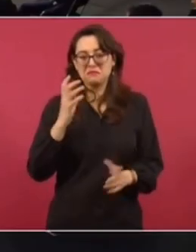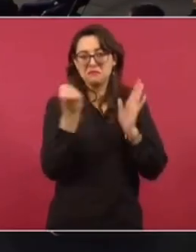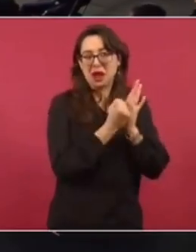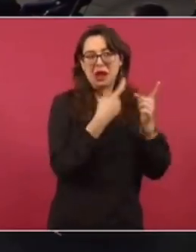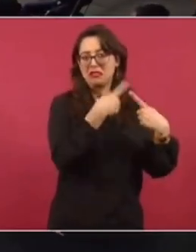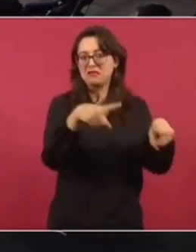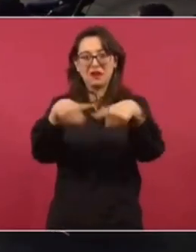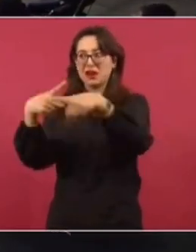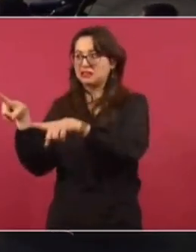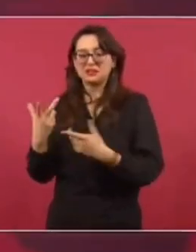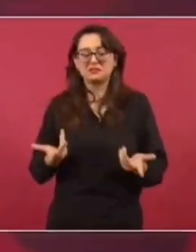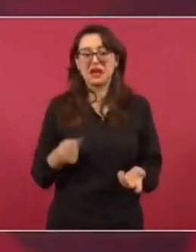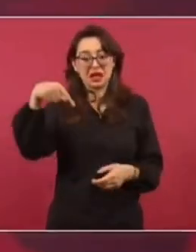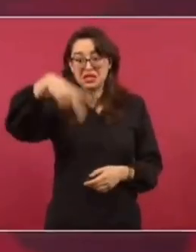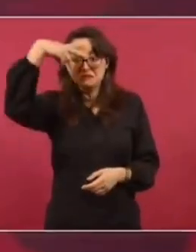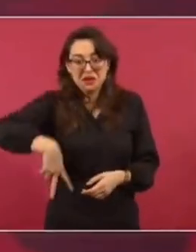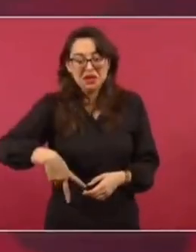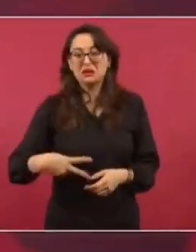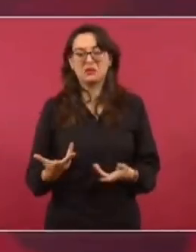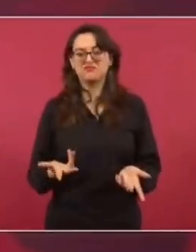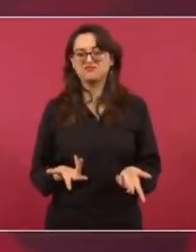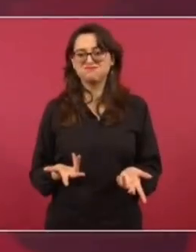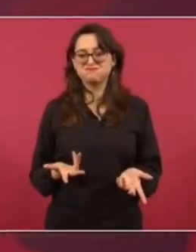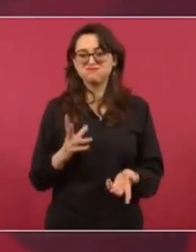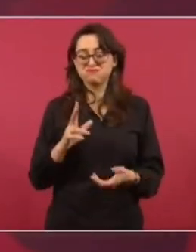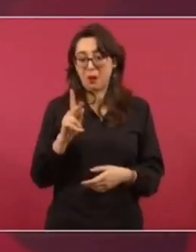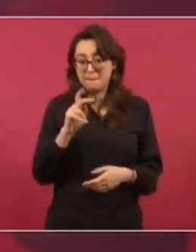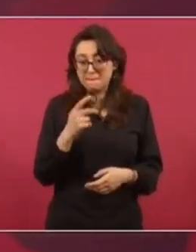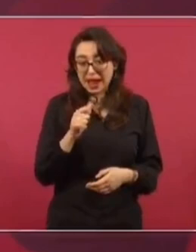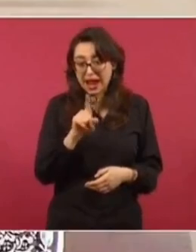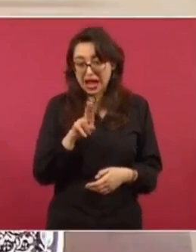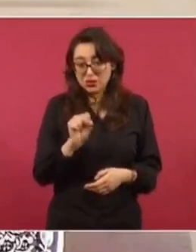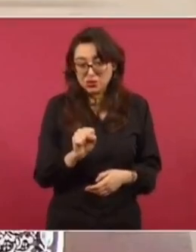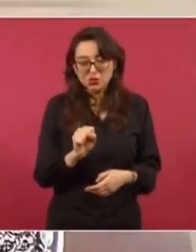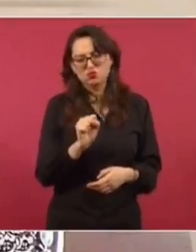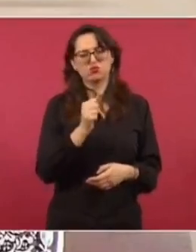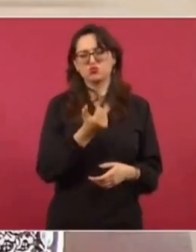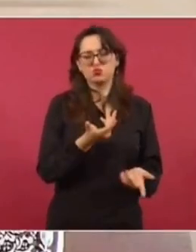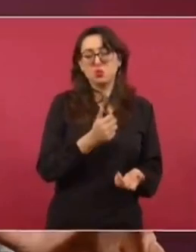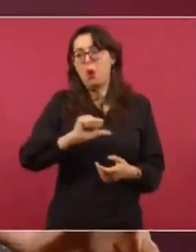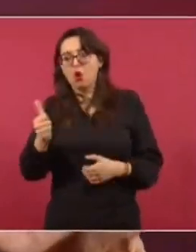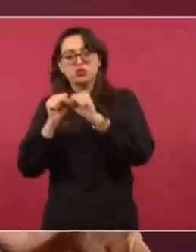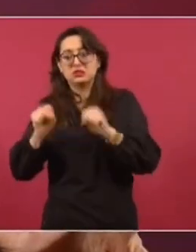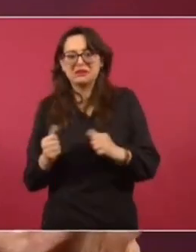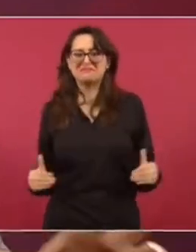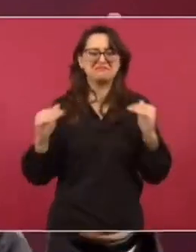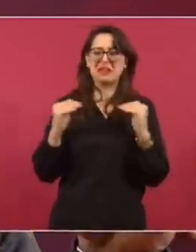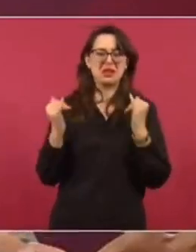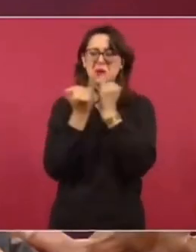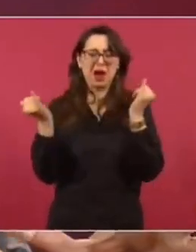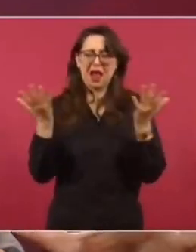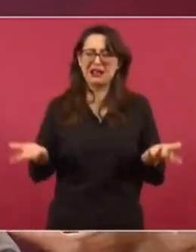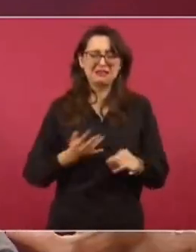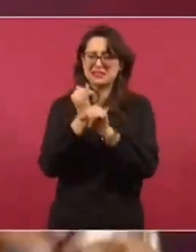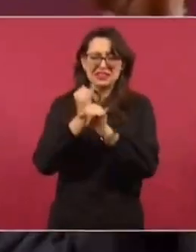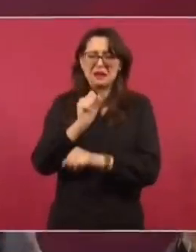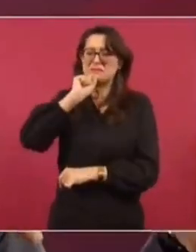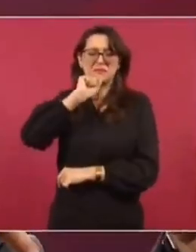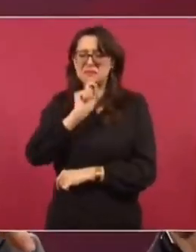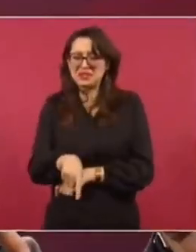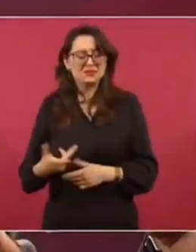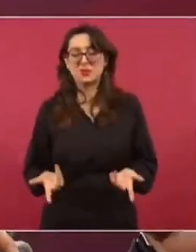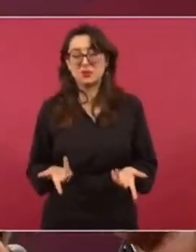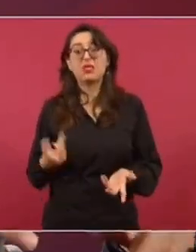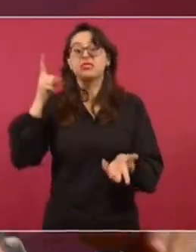todas partes. Y en México, no necesariamente Pegasus, pero son sistemas que llevan a cabo las mismas funciones del